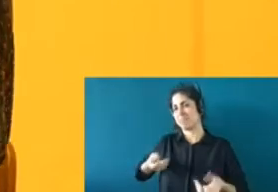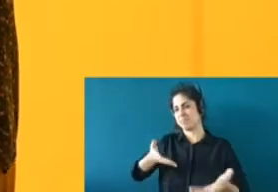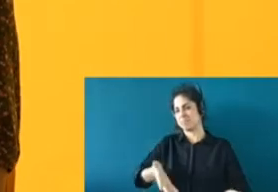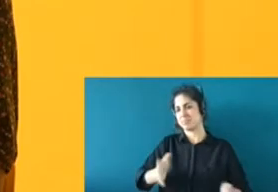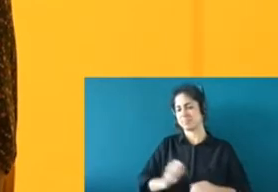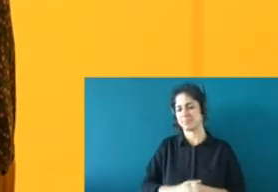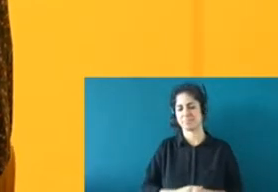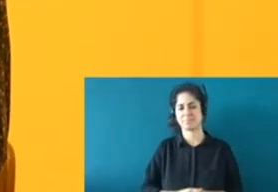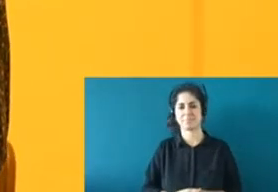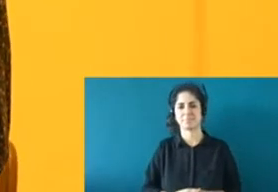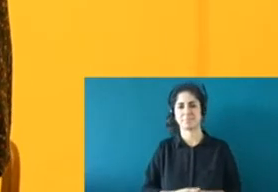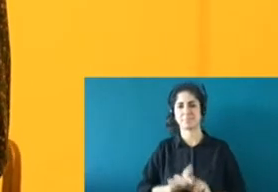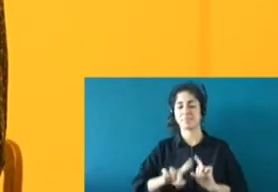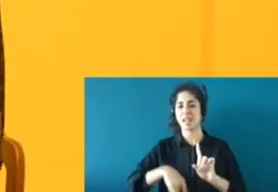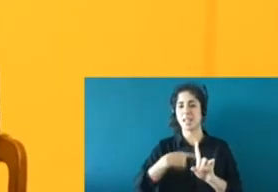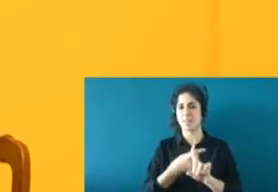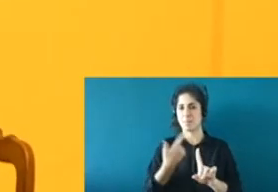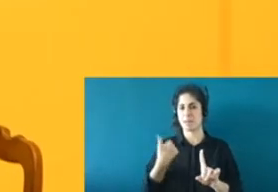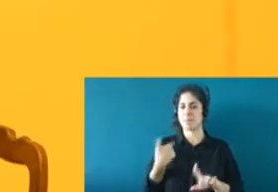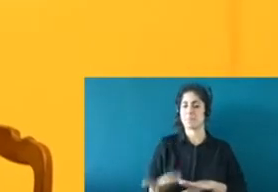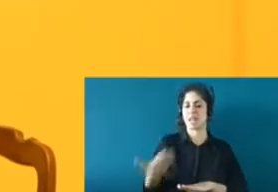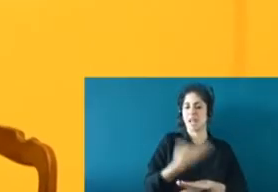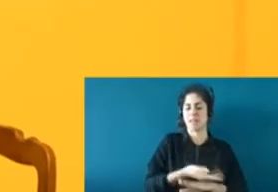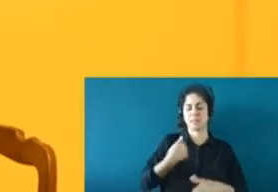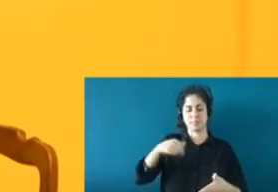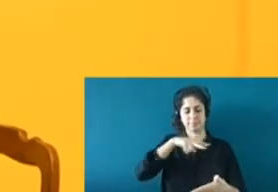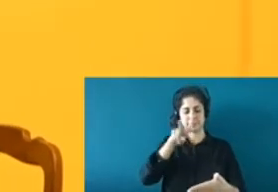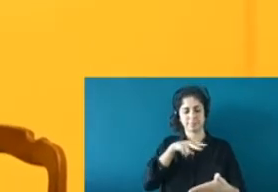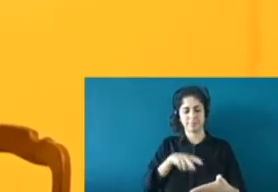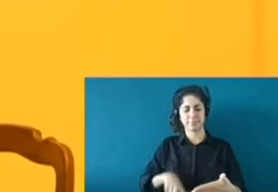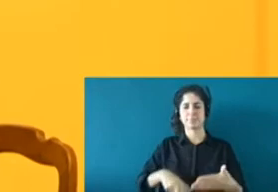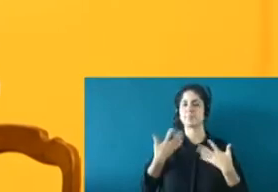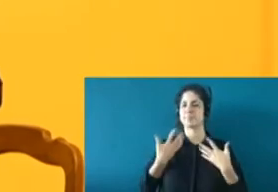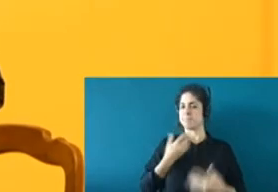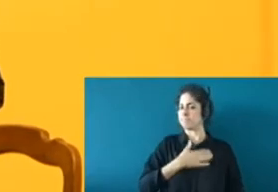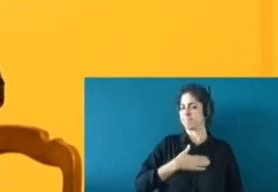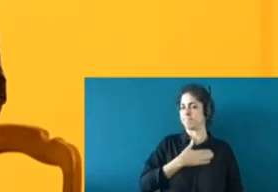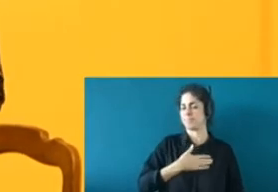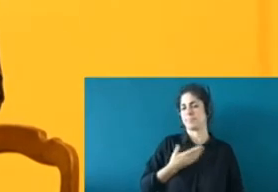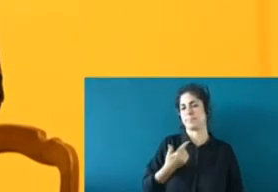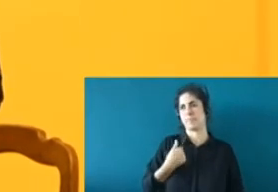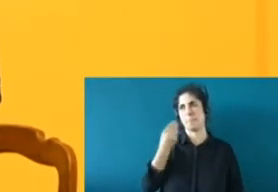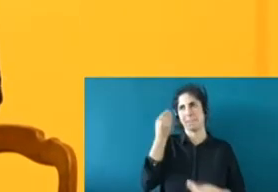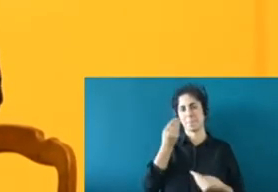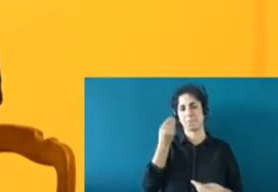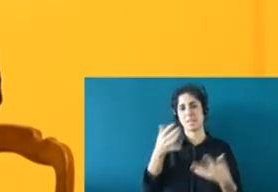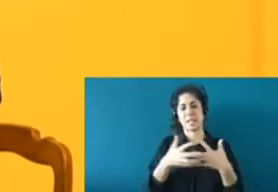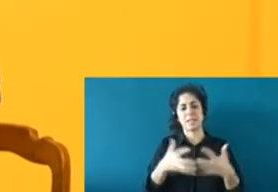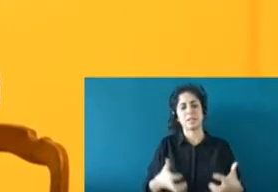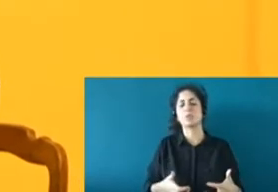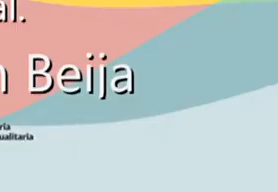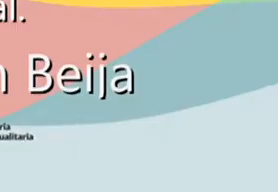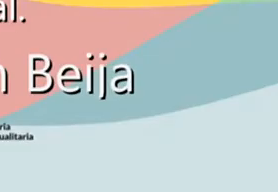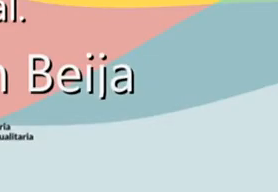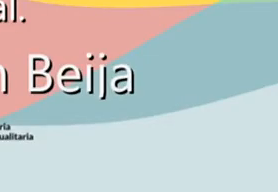Además que yo tuve el gusto de leerlo por anticipado, así como texto, y me parece muy potente. Y